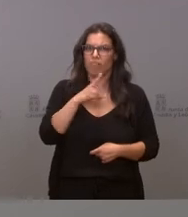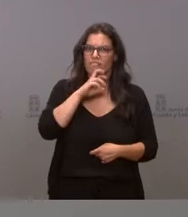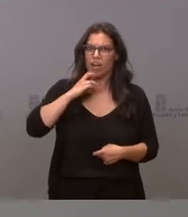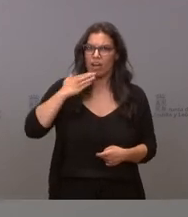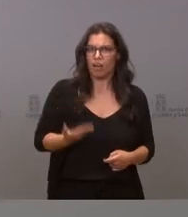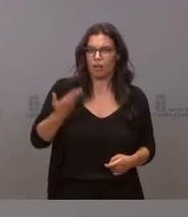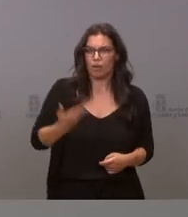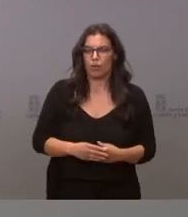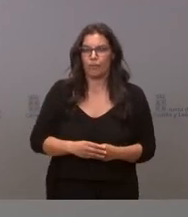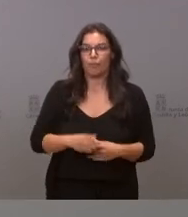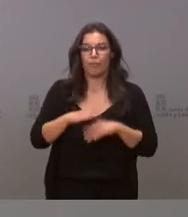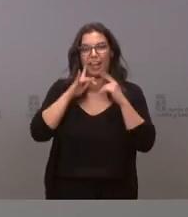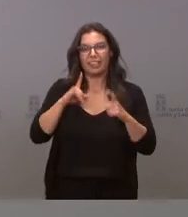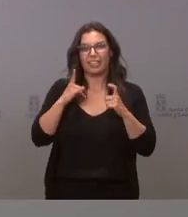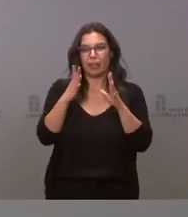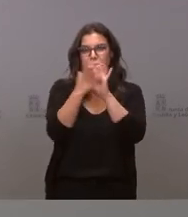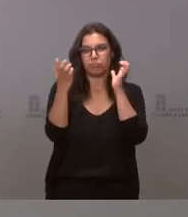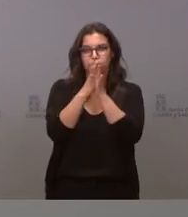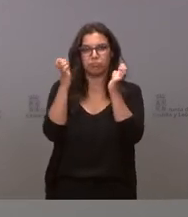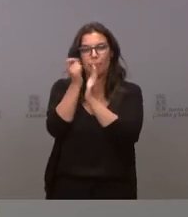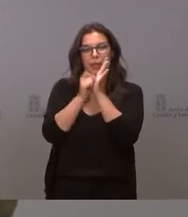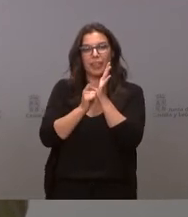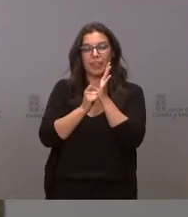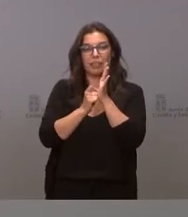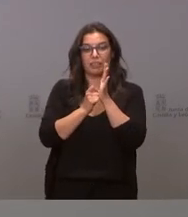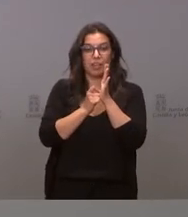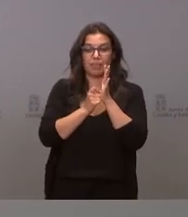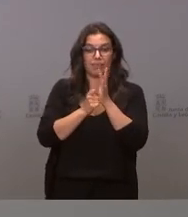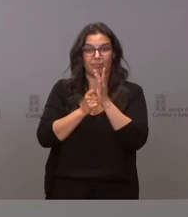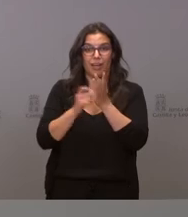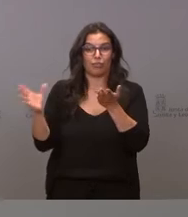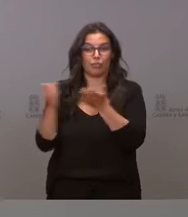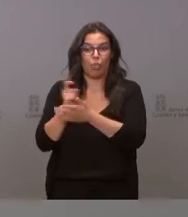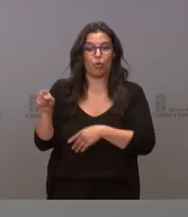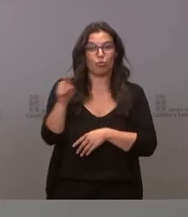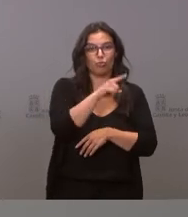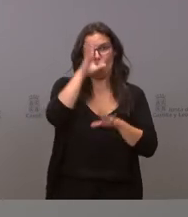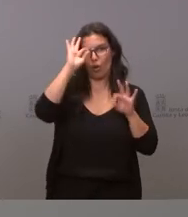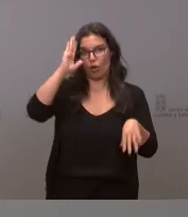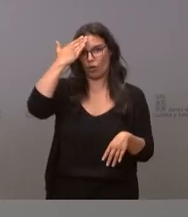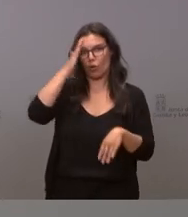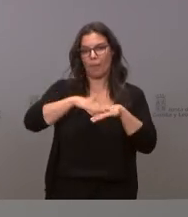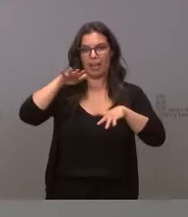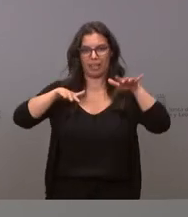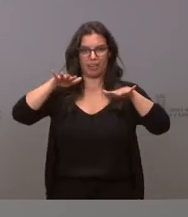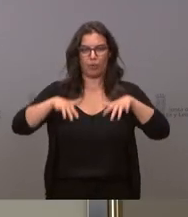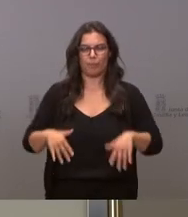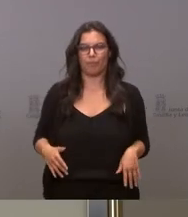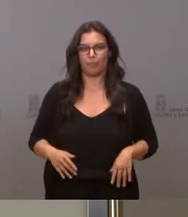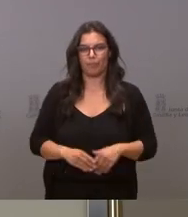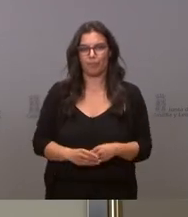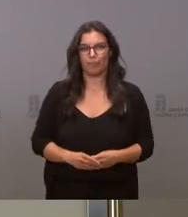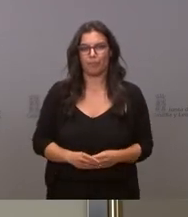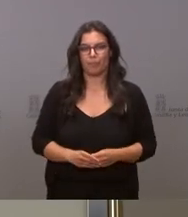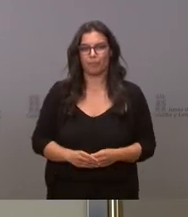poder pactar medidas que desde todos los puntos de vista sean las razonables para mantener ese equilibrio sobre el